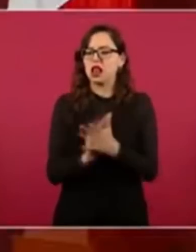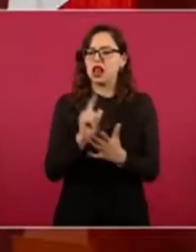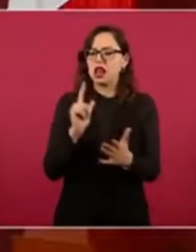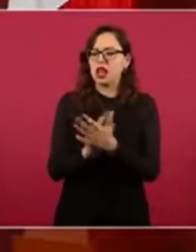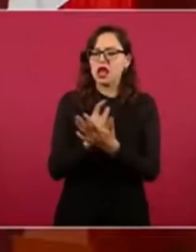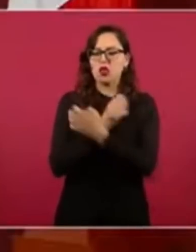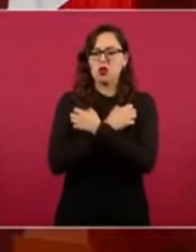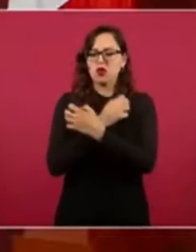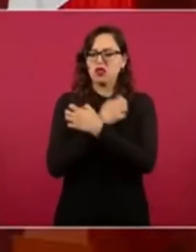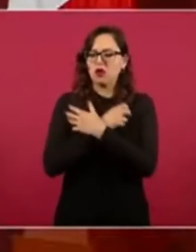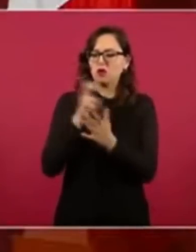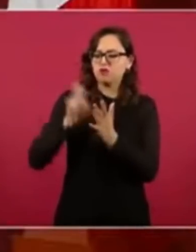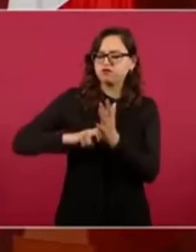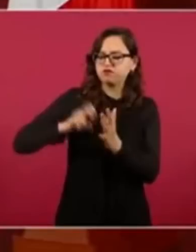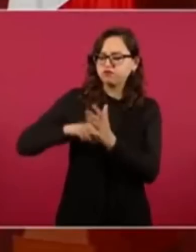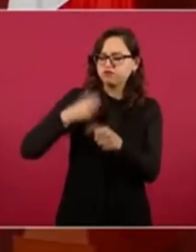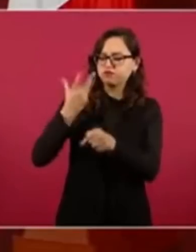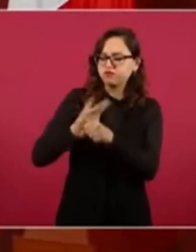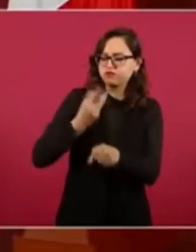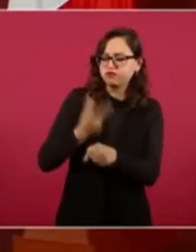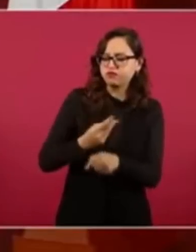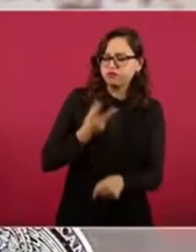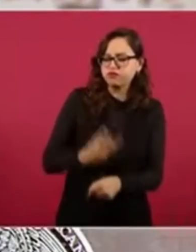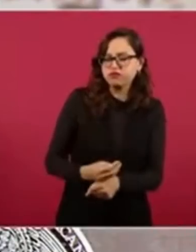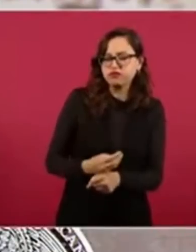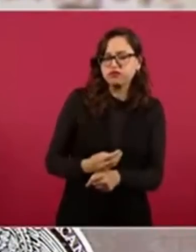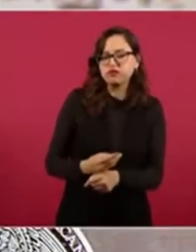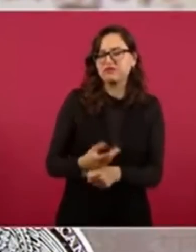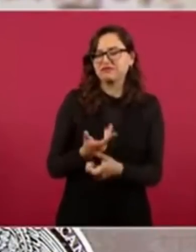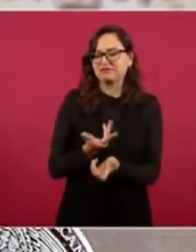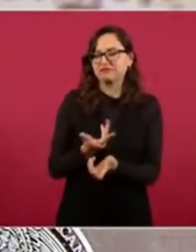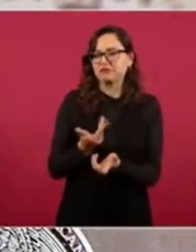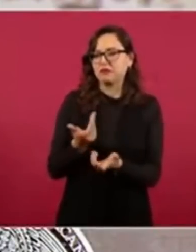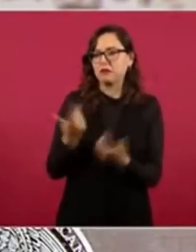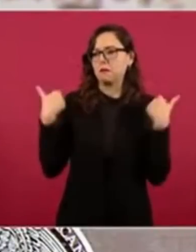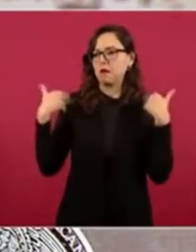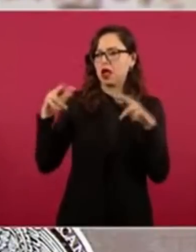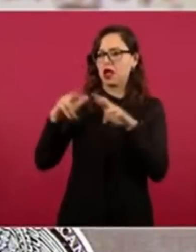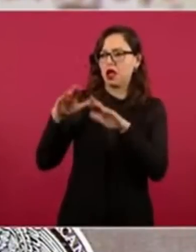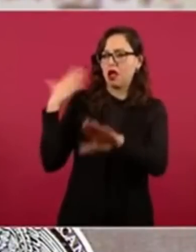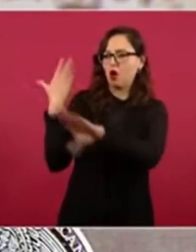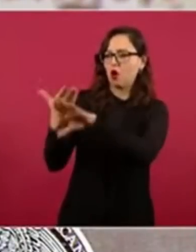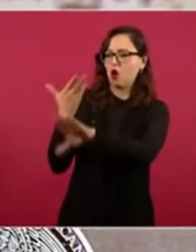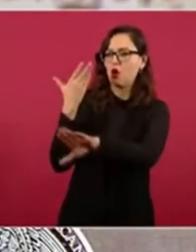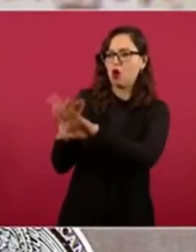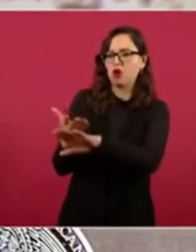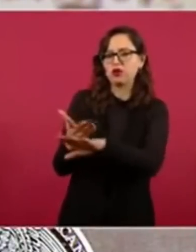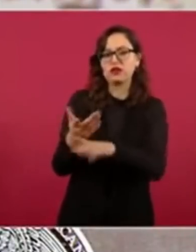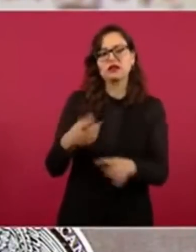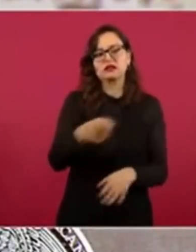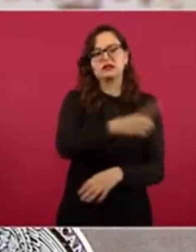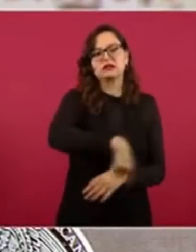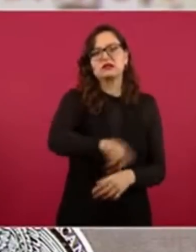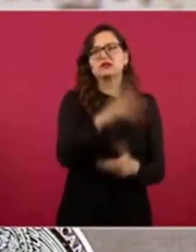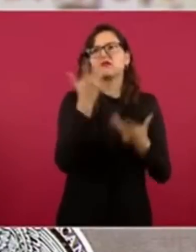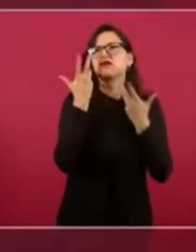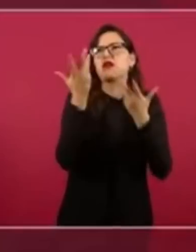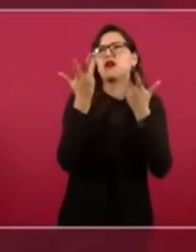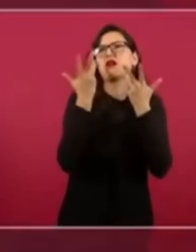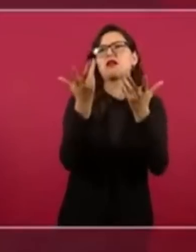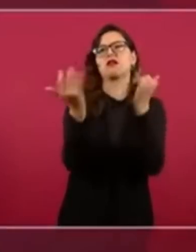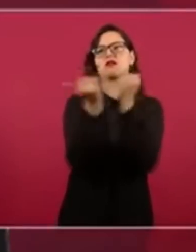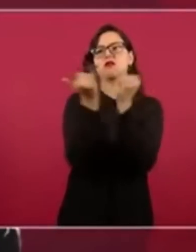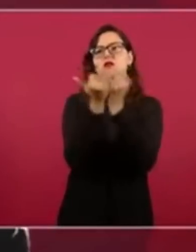educativa, que más bien fue una reforma laboral. No cabe duda que estos personajes desprecian